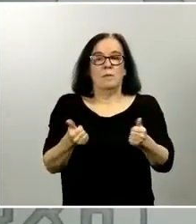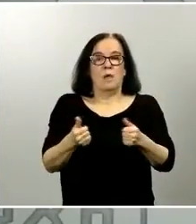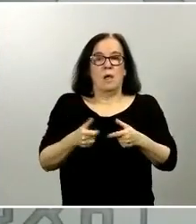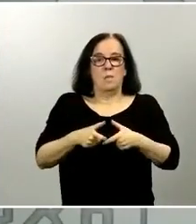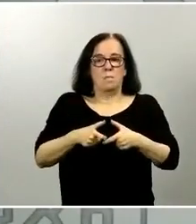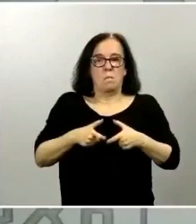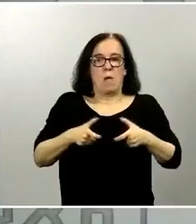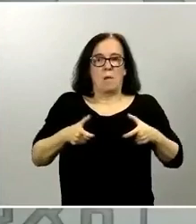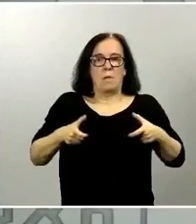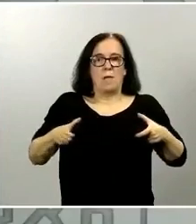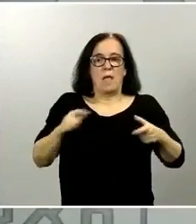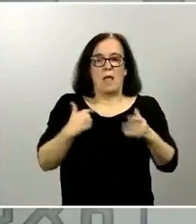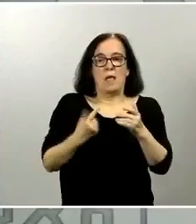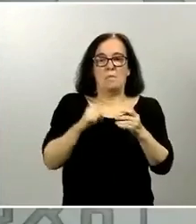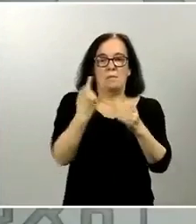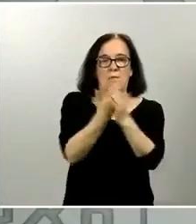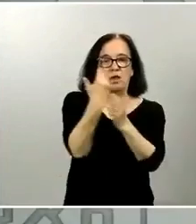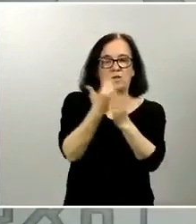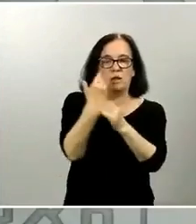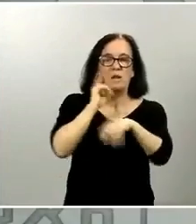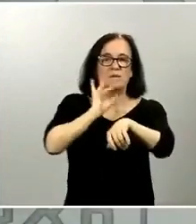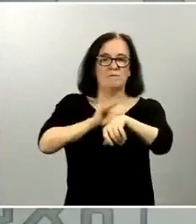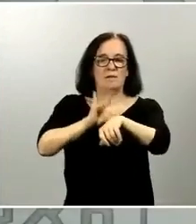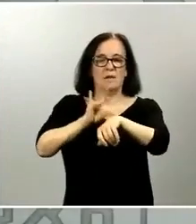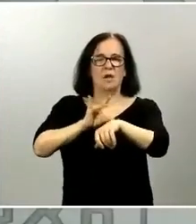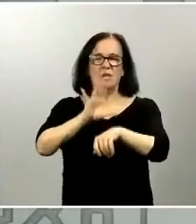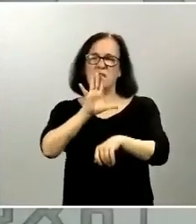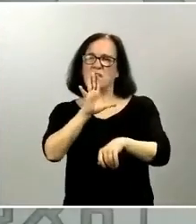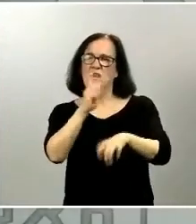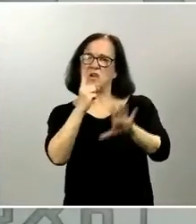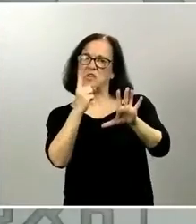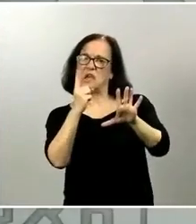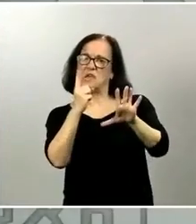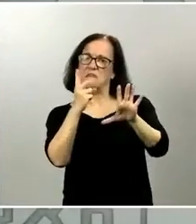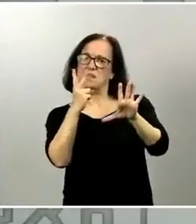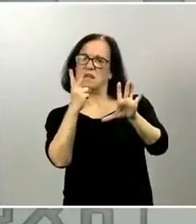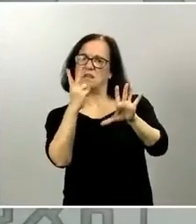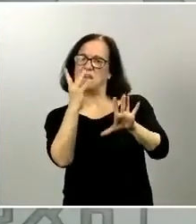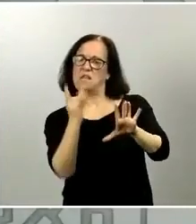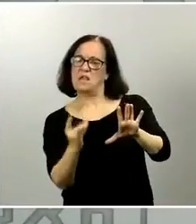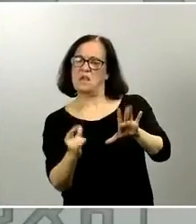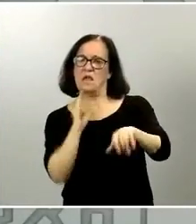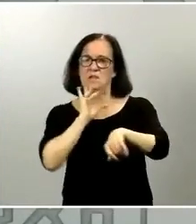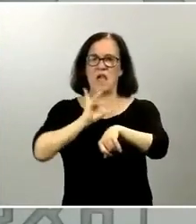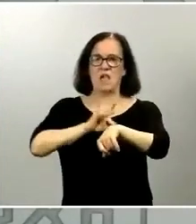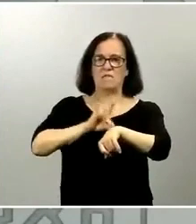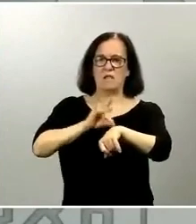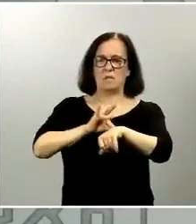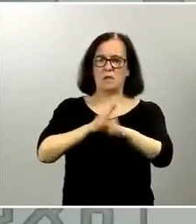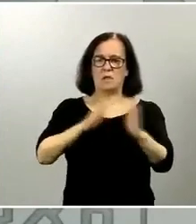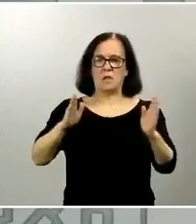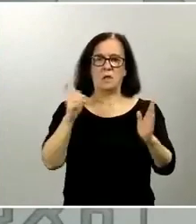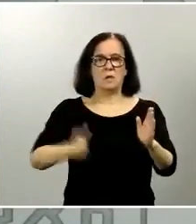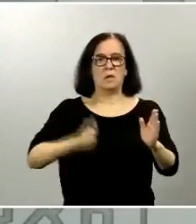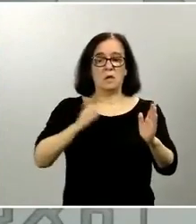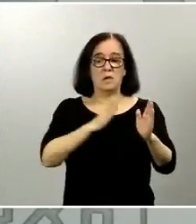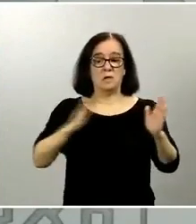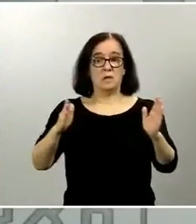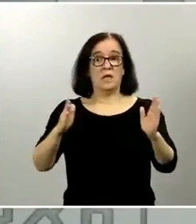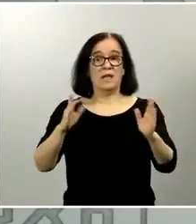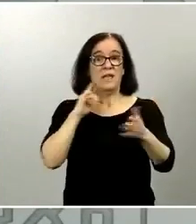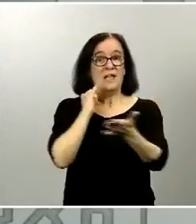primeros días de enfermedad sobre todo cuando pasan cinco seis siete días de enfermedad digamos que estos test de anticuerpos